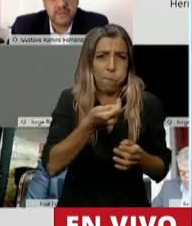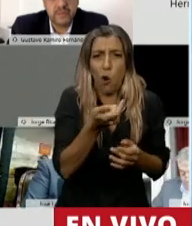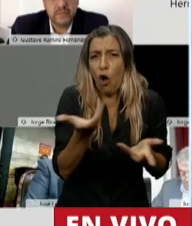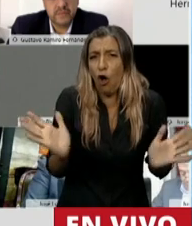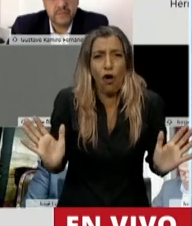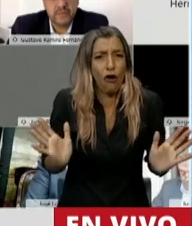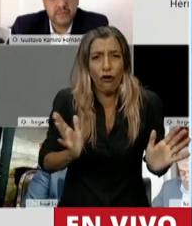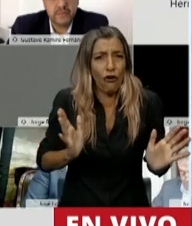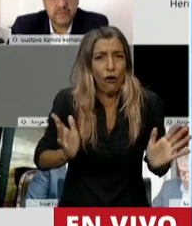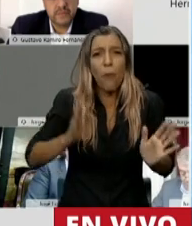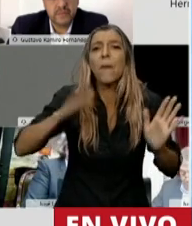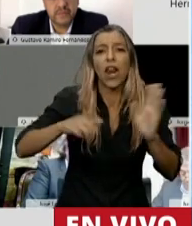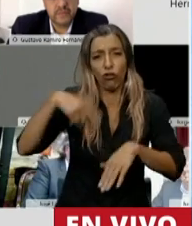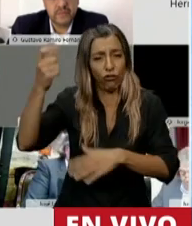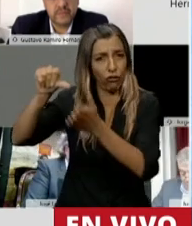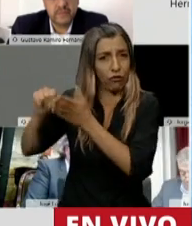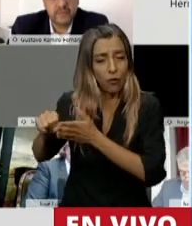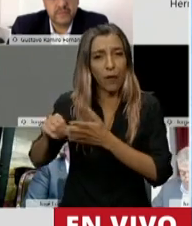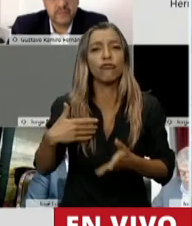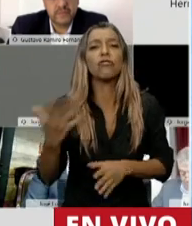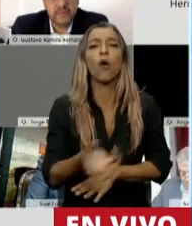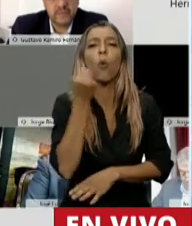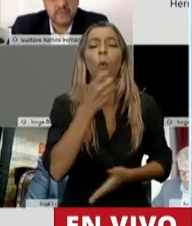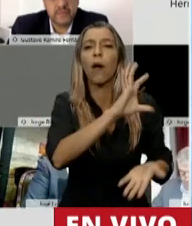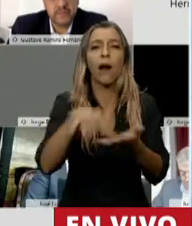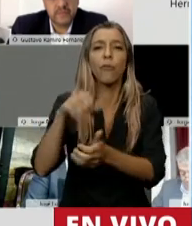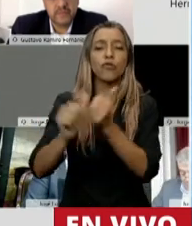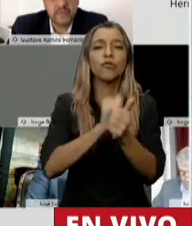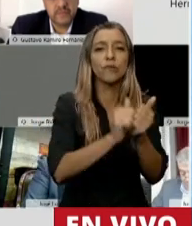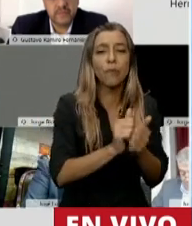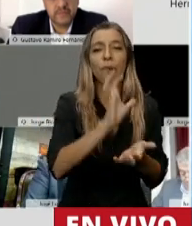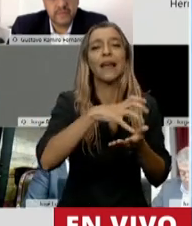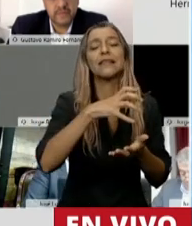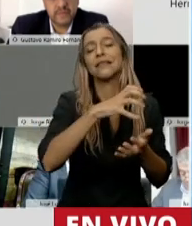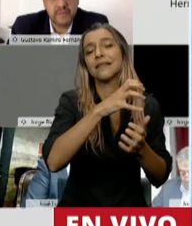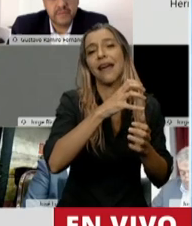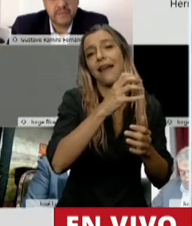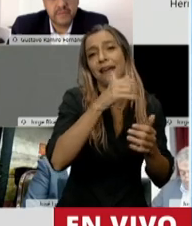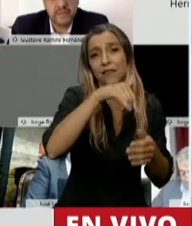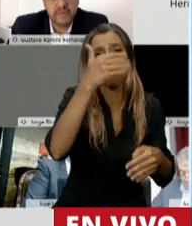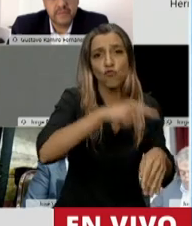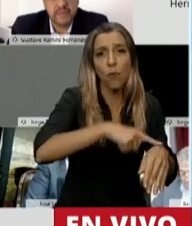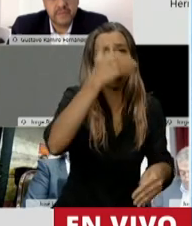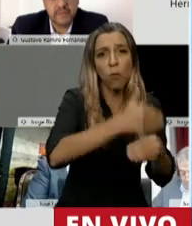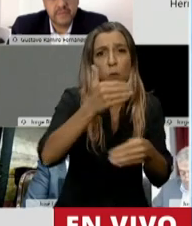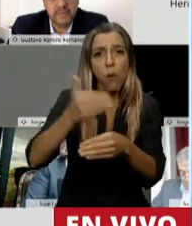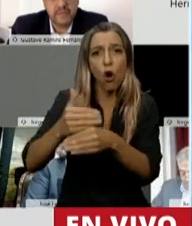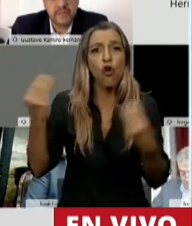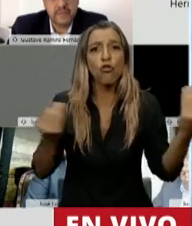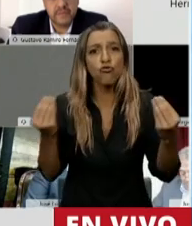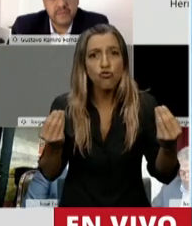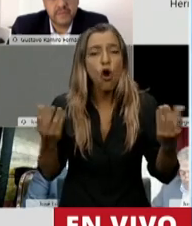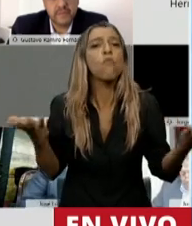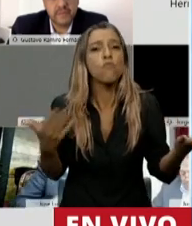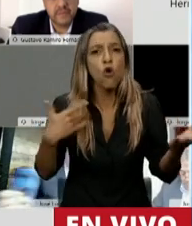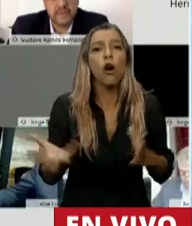¿Cómo vamos a recuperar esas 40.000 pymes que han cerrado producto de una cuarentena eterna? ¿Cómo